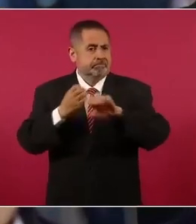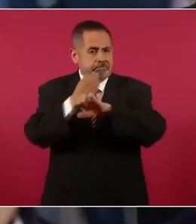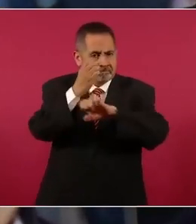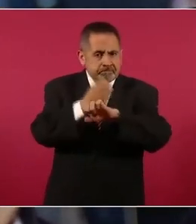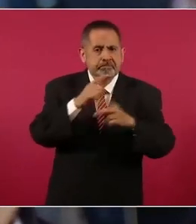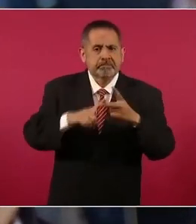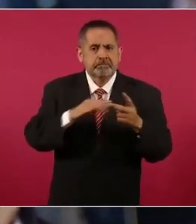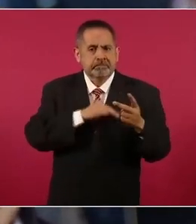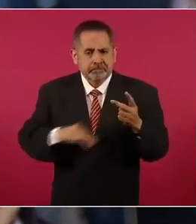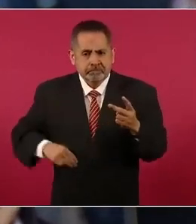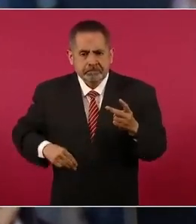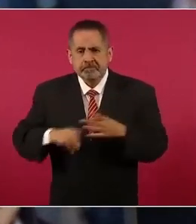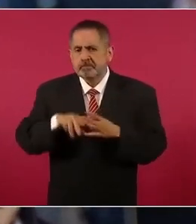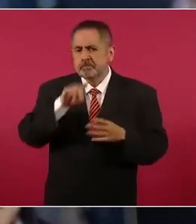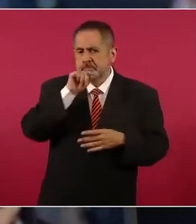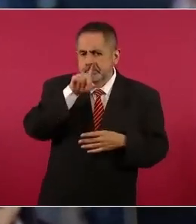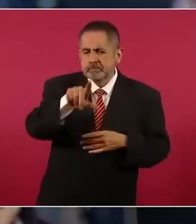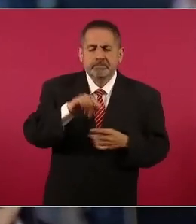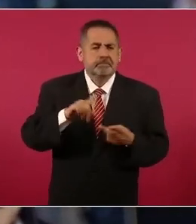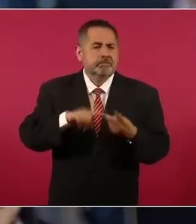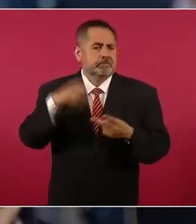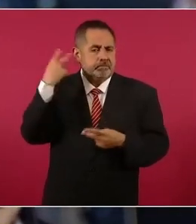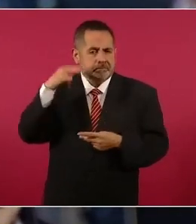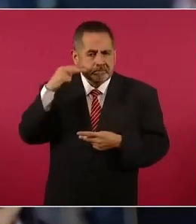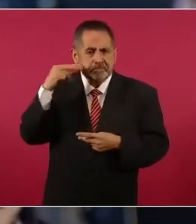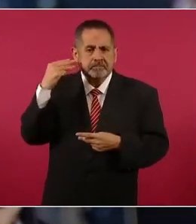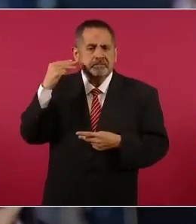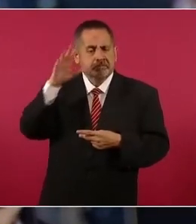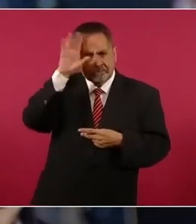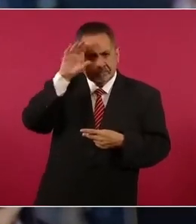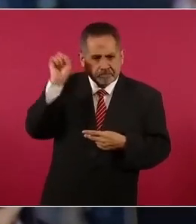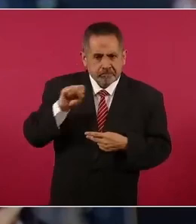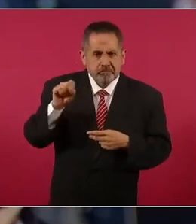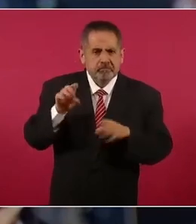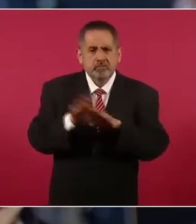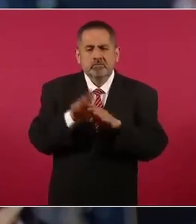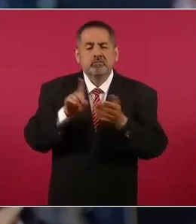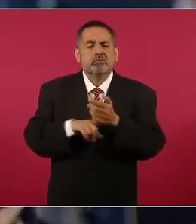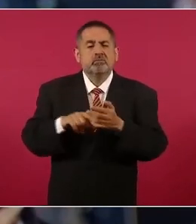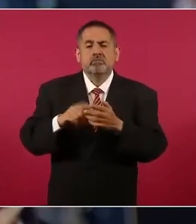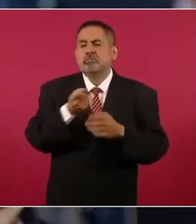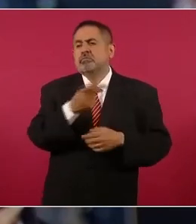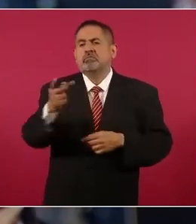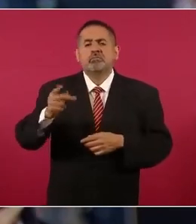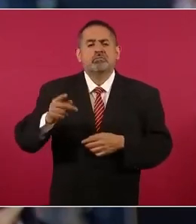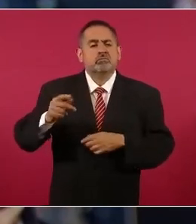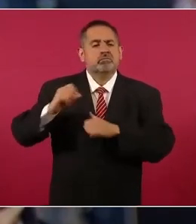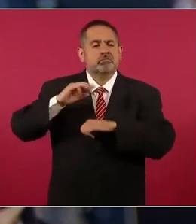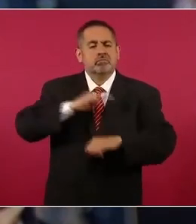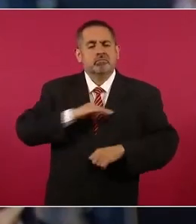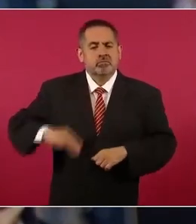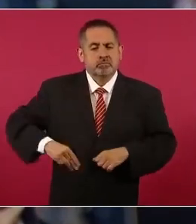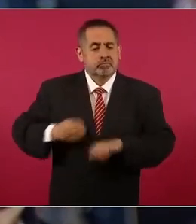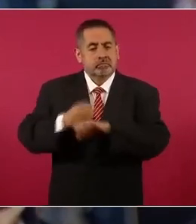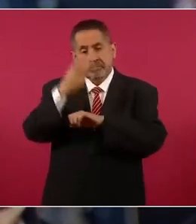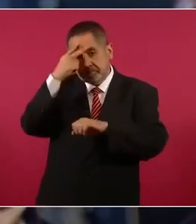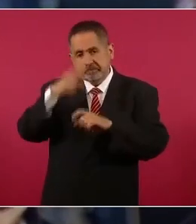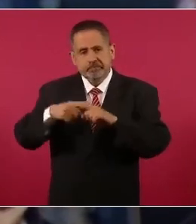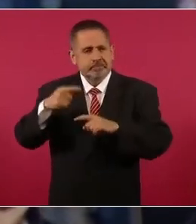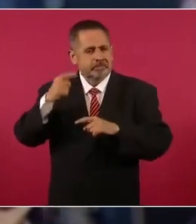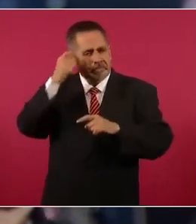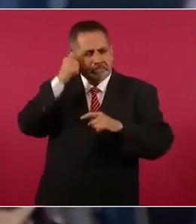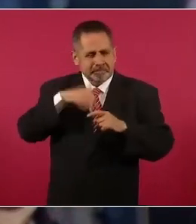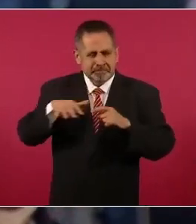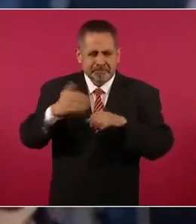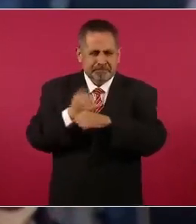municipales de algunos estados como Jalisco, también Veracruz, Morelos, incluso autoridades municipales también del Estado de México, de Guerrero, toda esta